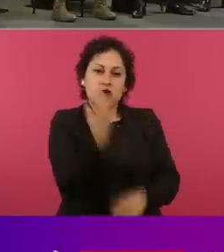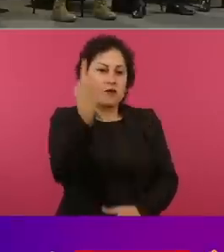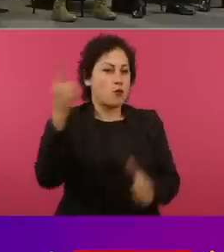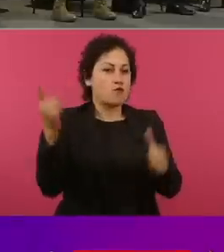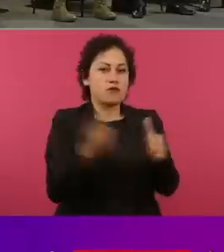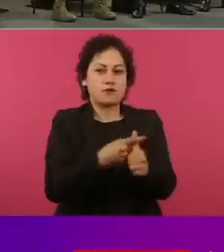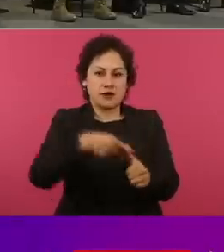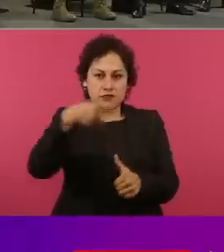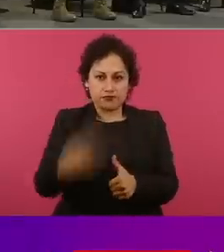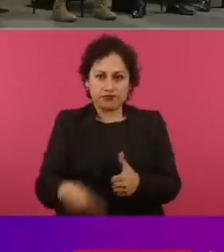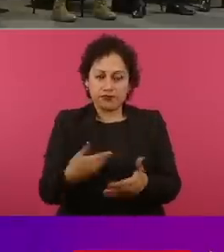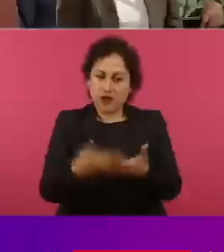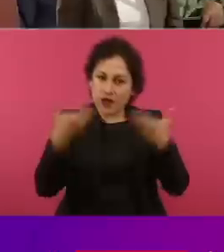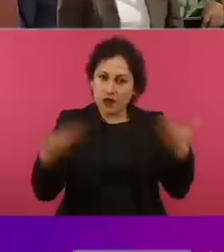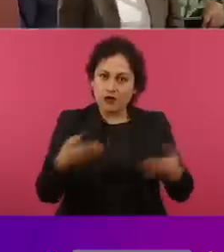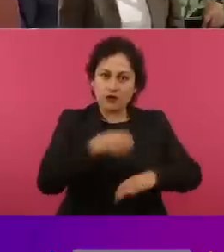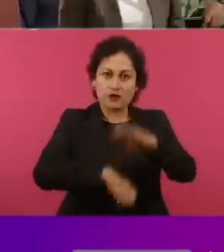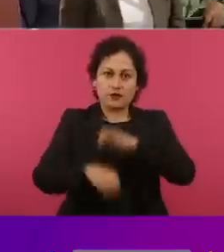me lo permite.